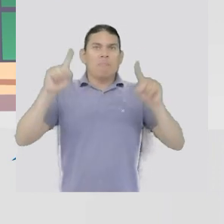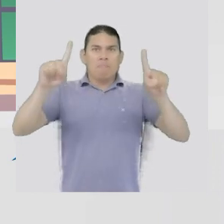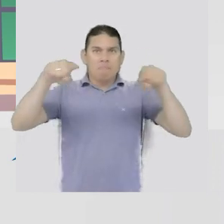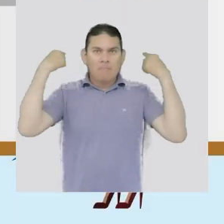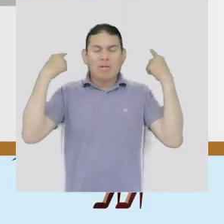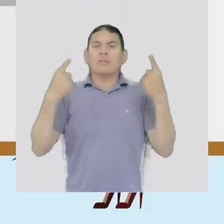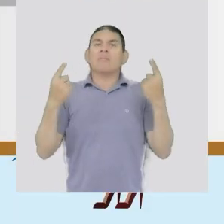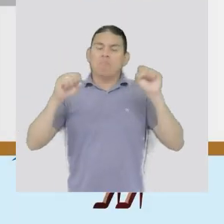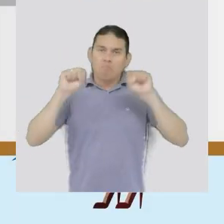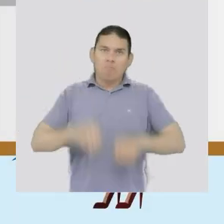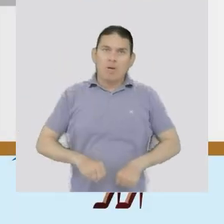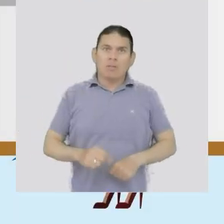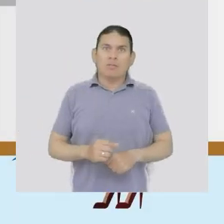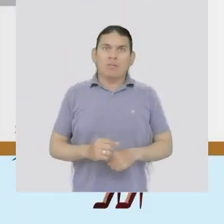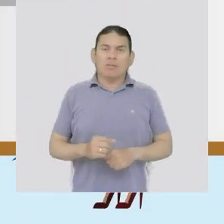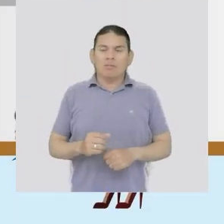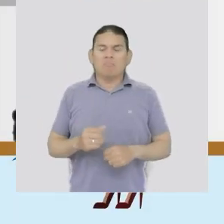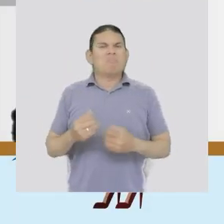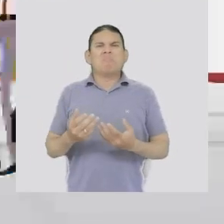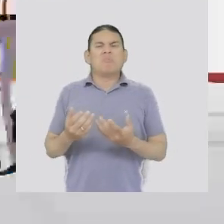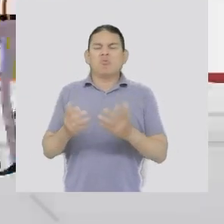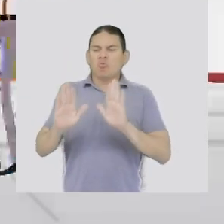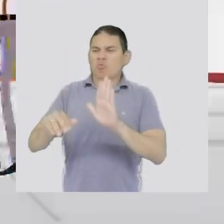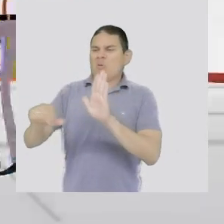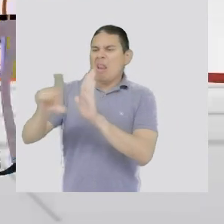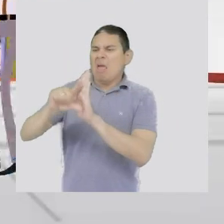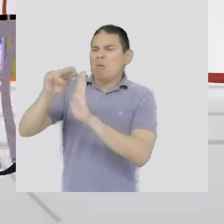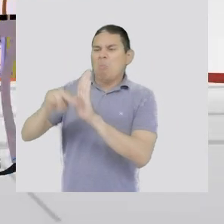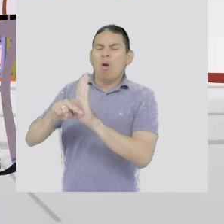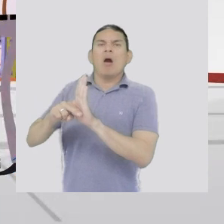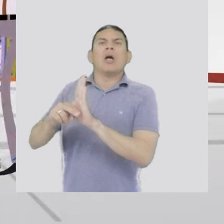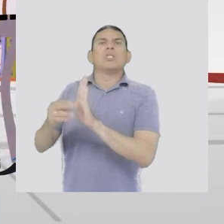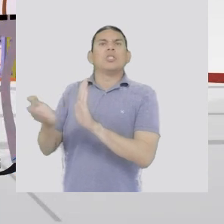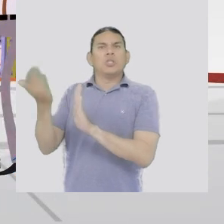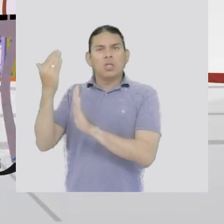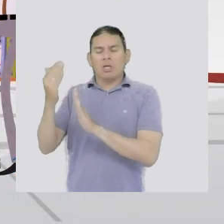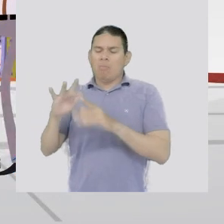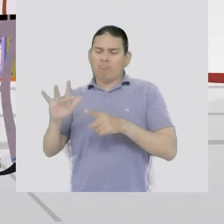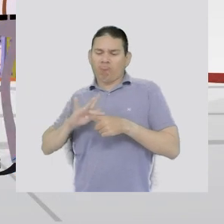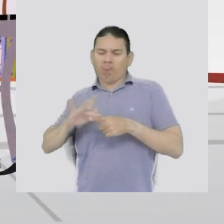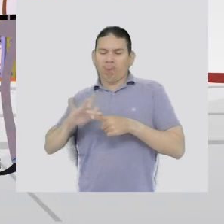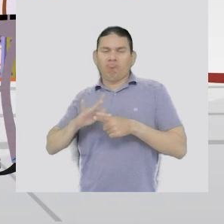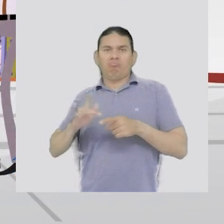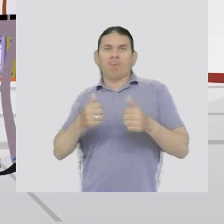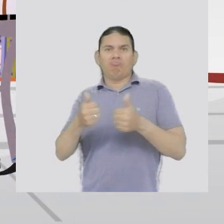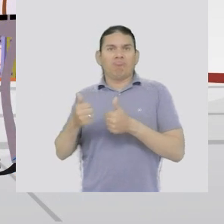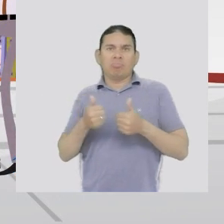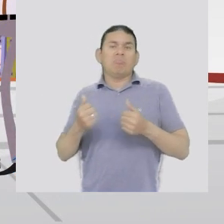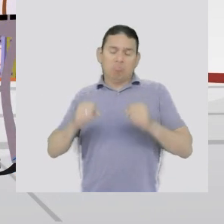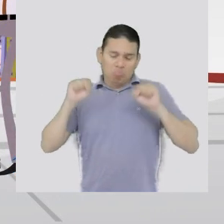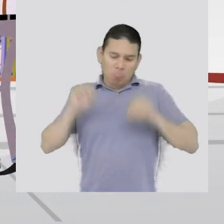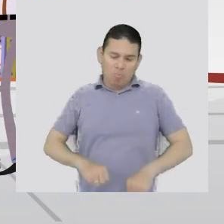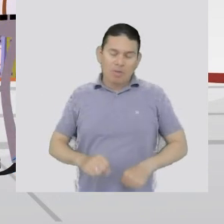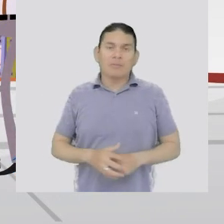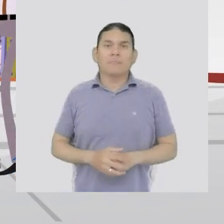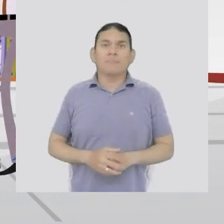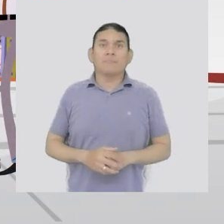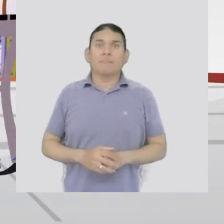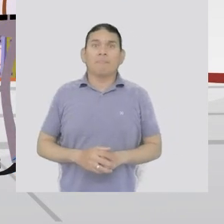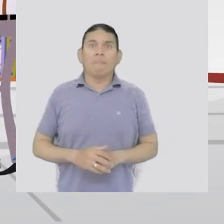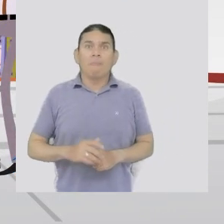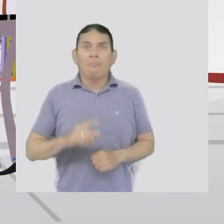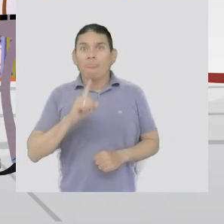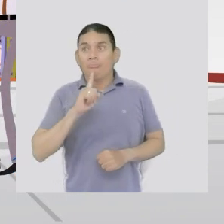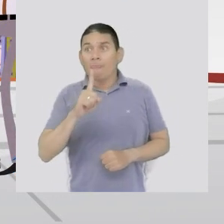tercer elemento y esa dimensión práctica es simplemente poner la norma a funcionar y cómo se pone a funcionar la norma a través de una política